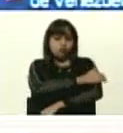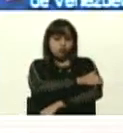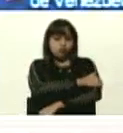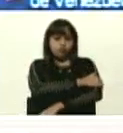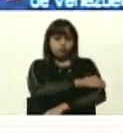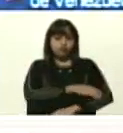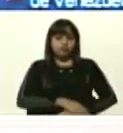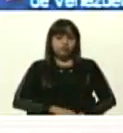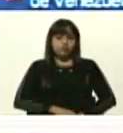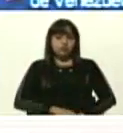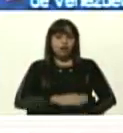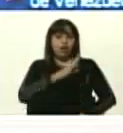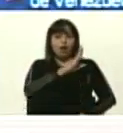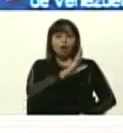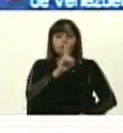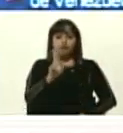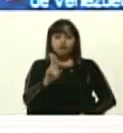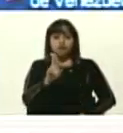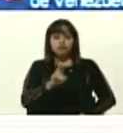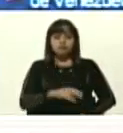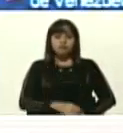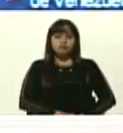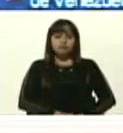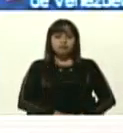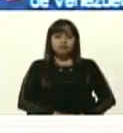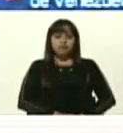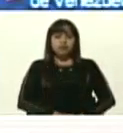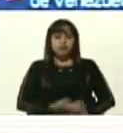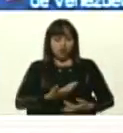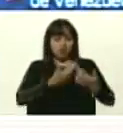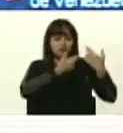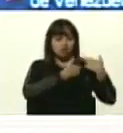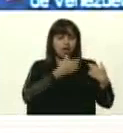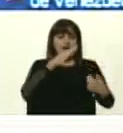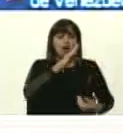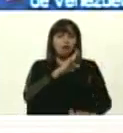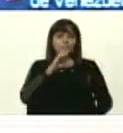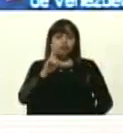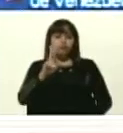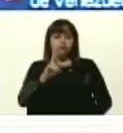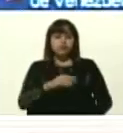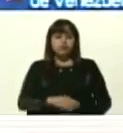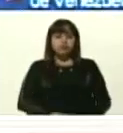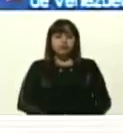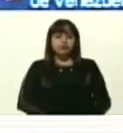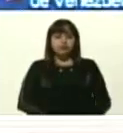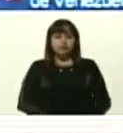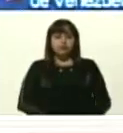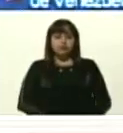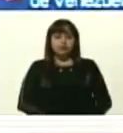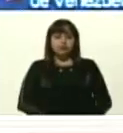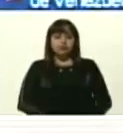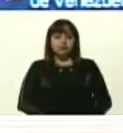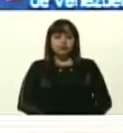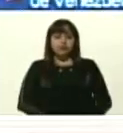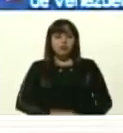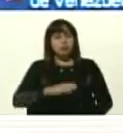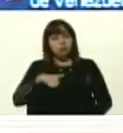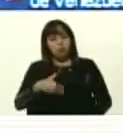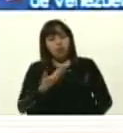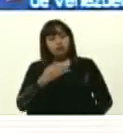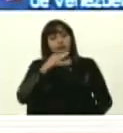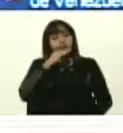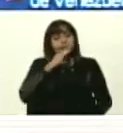sus siglas PU, los representantes de PU, la plataforma por la unidad, se pueden molestar.